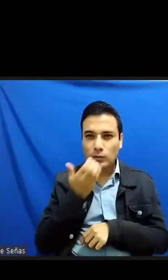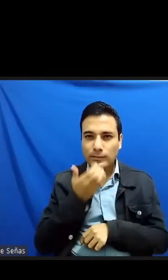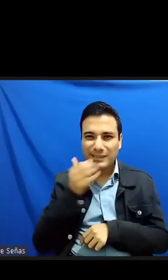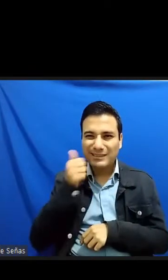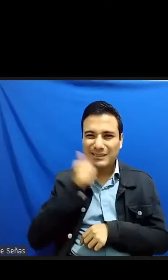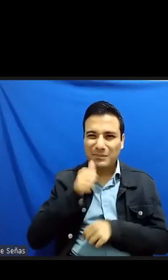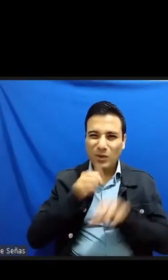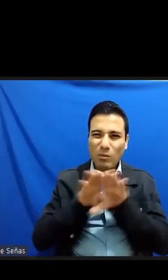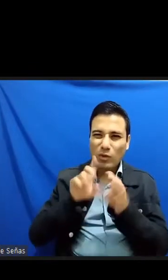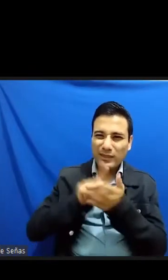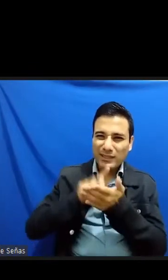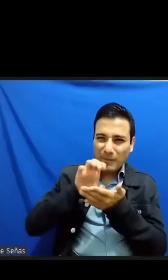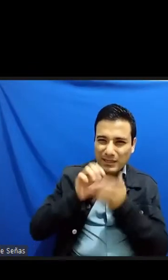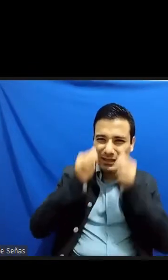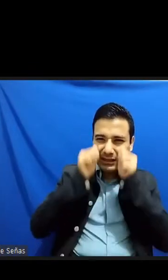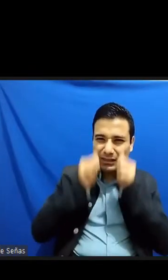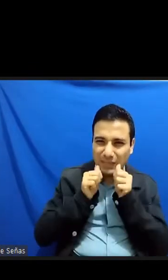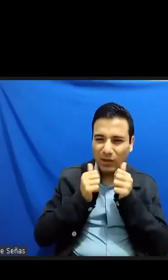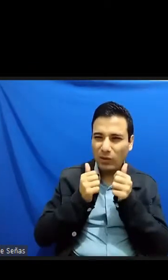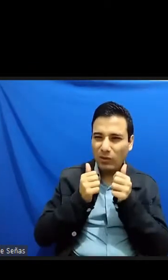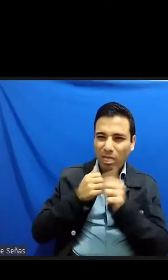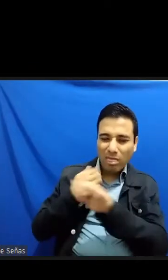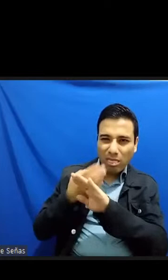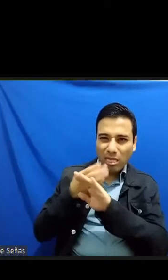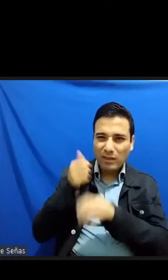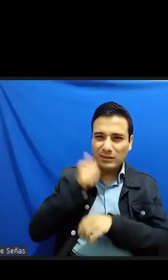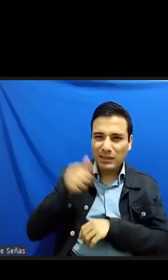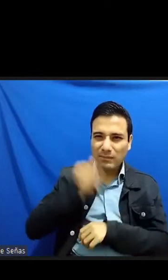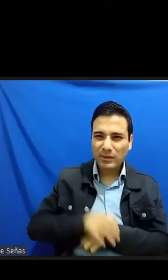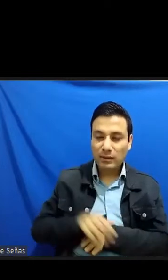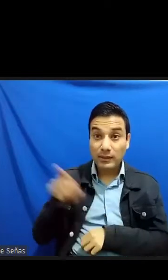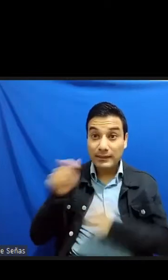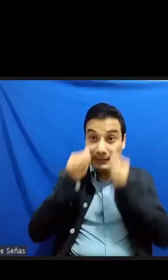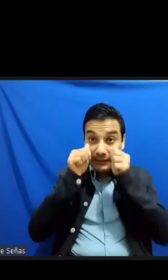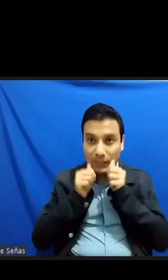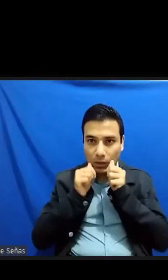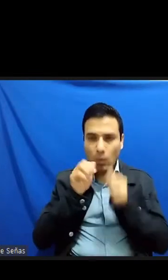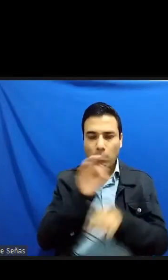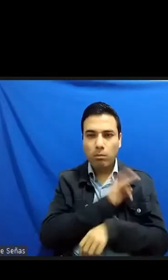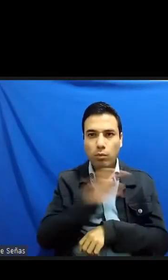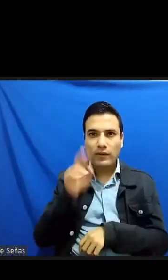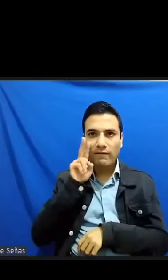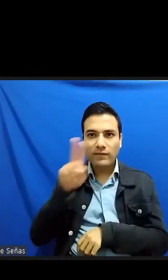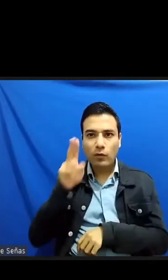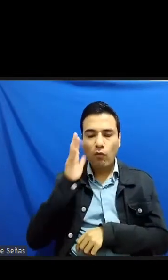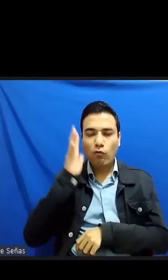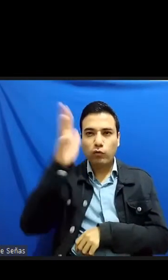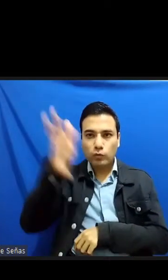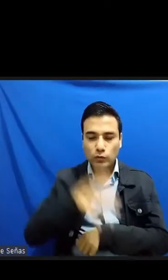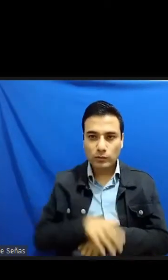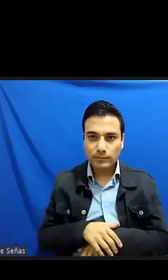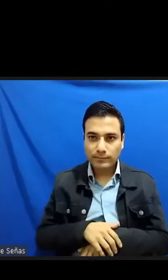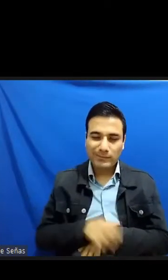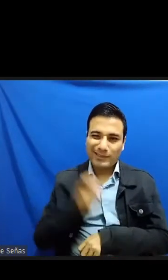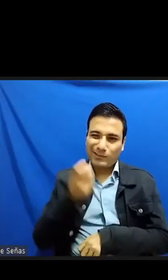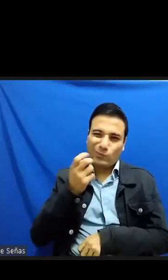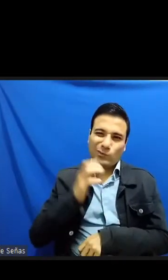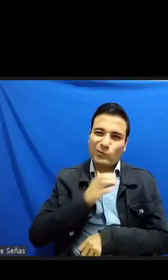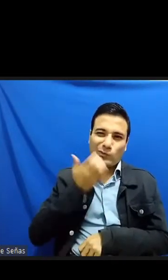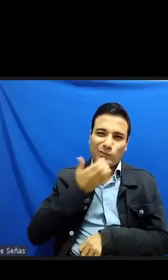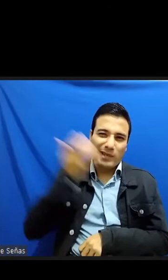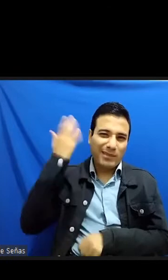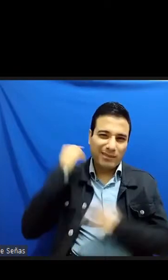ciego vidente el que mira sin los ojos en un imaginario que se pierde en la antigüedad un